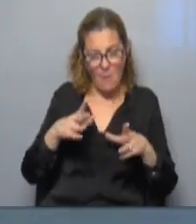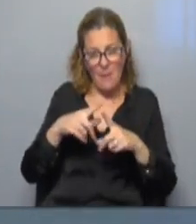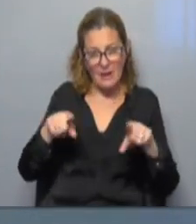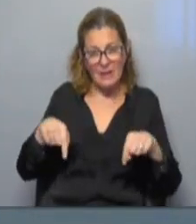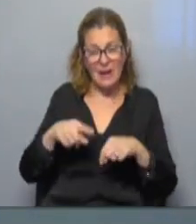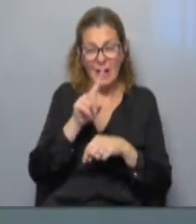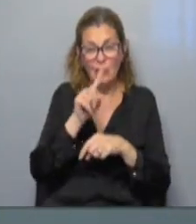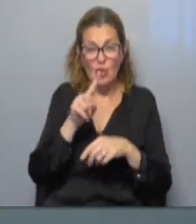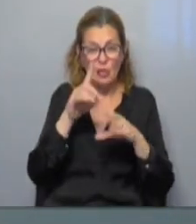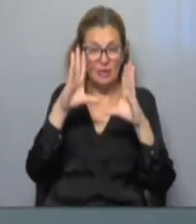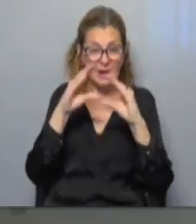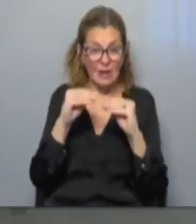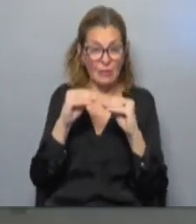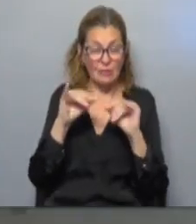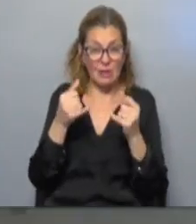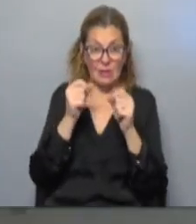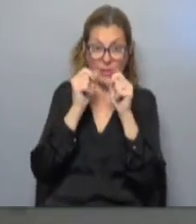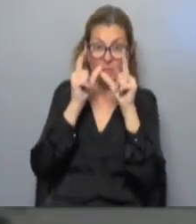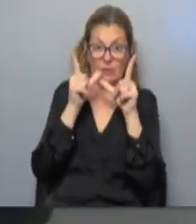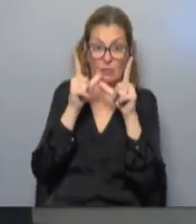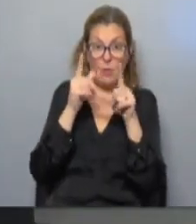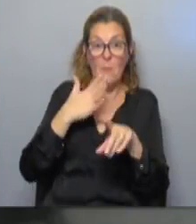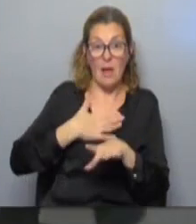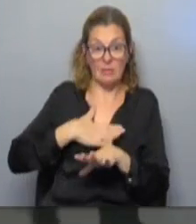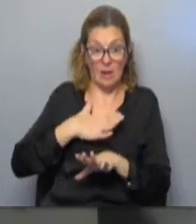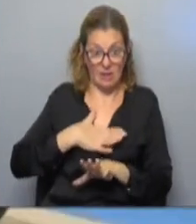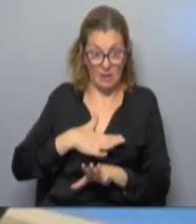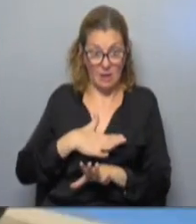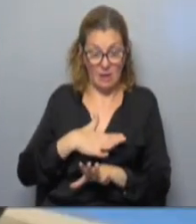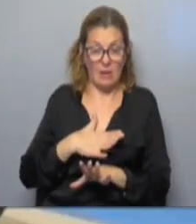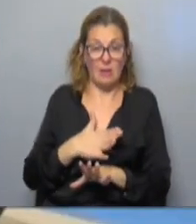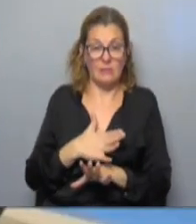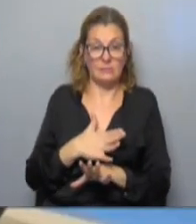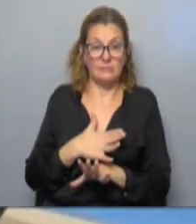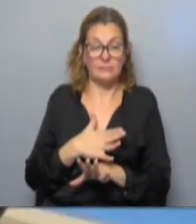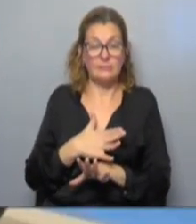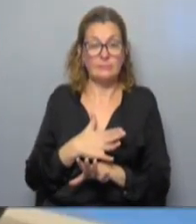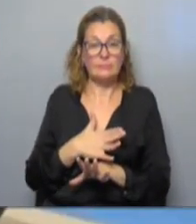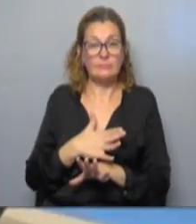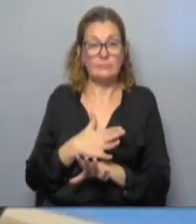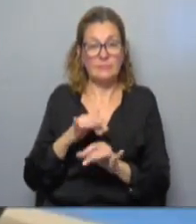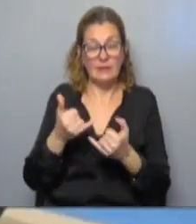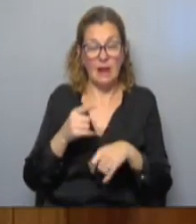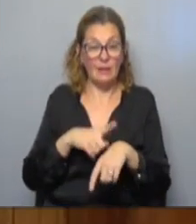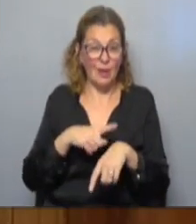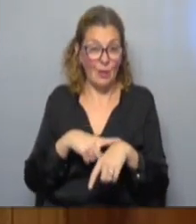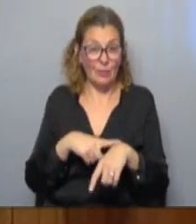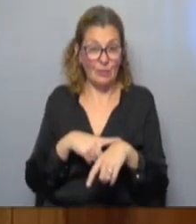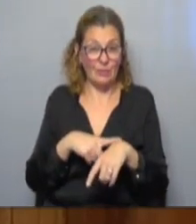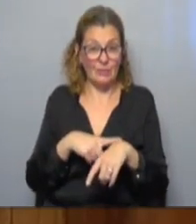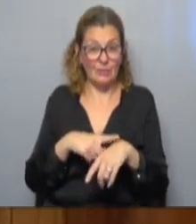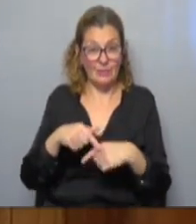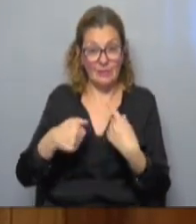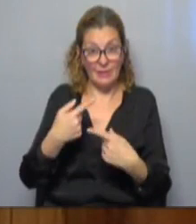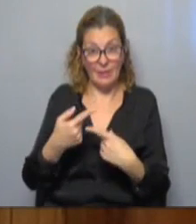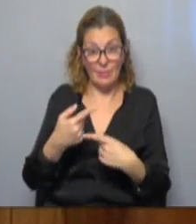11 de la noche que ella se despertó más tranquila y que ya a esa hora seguíamos